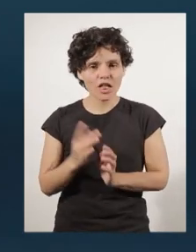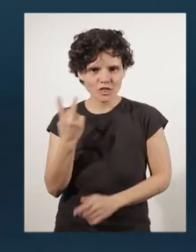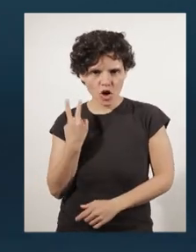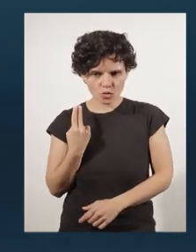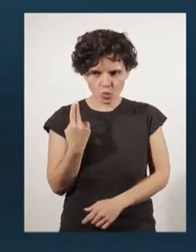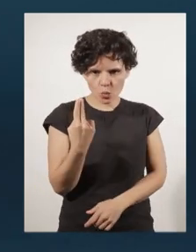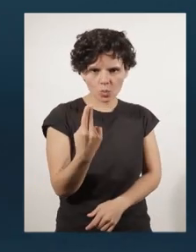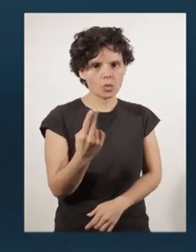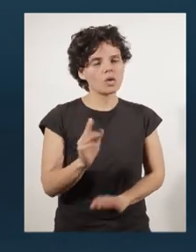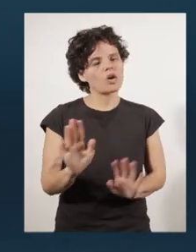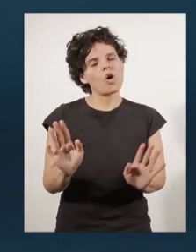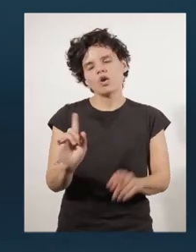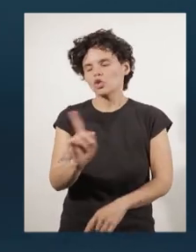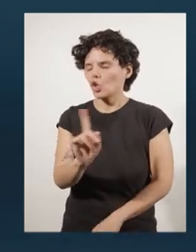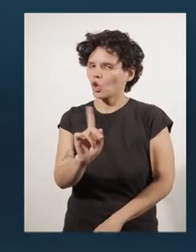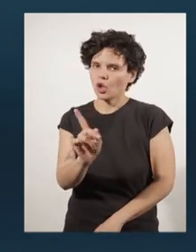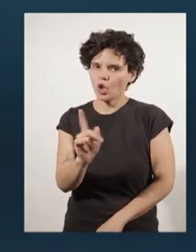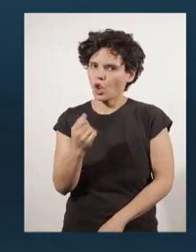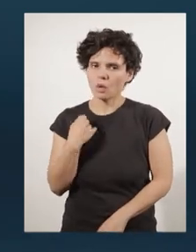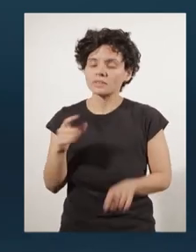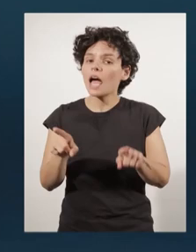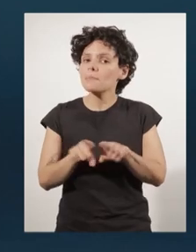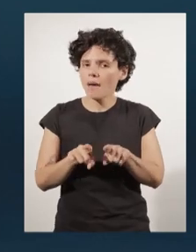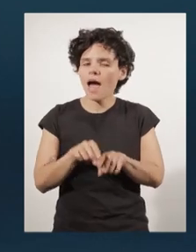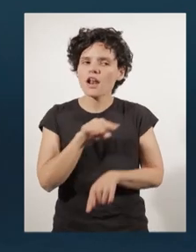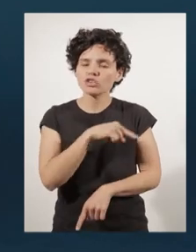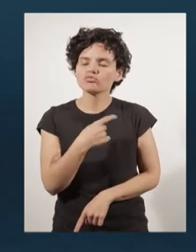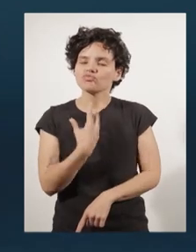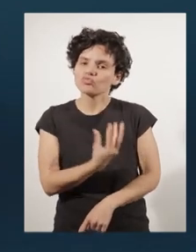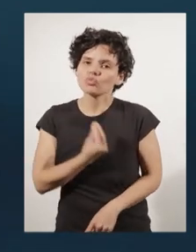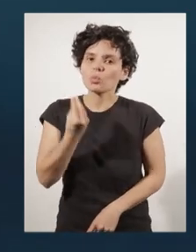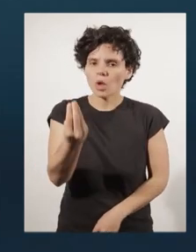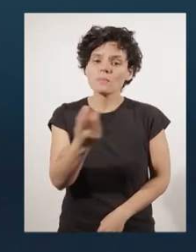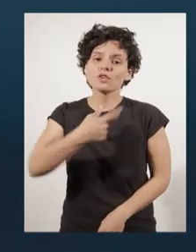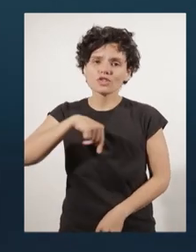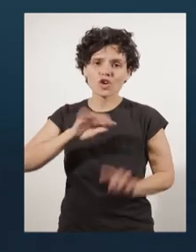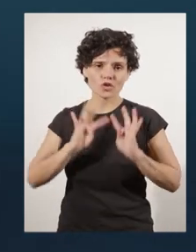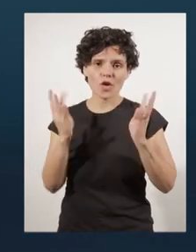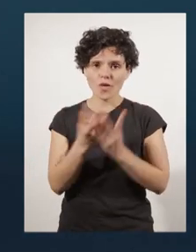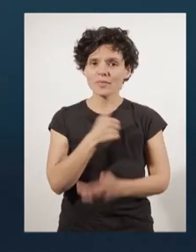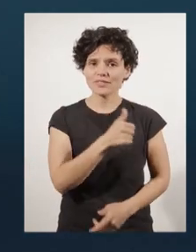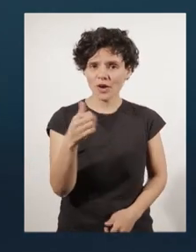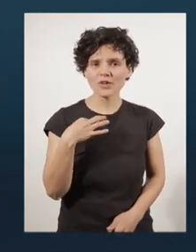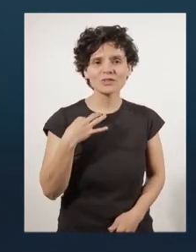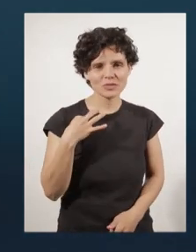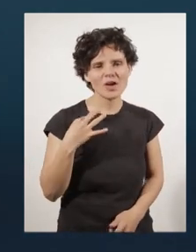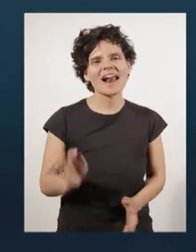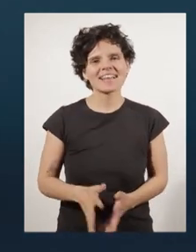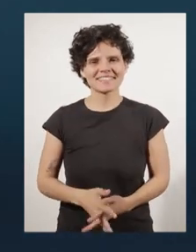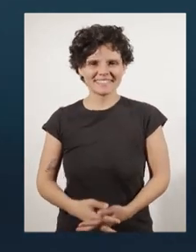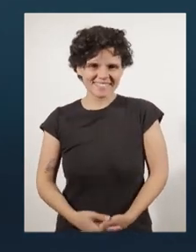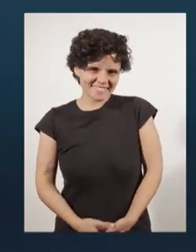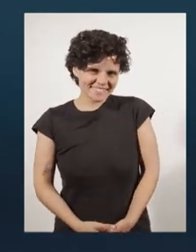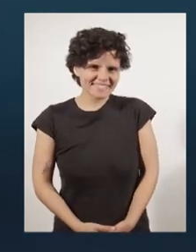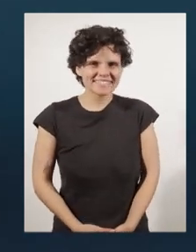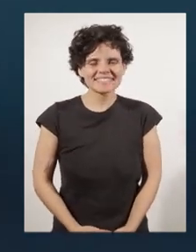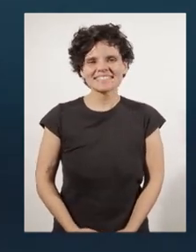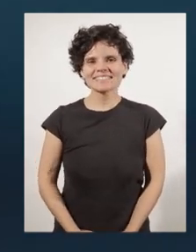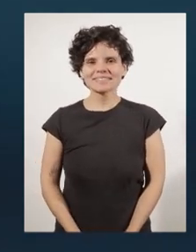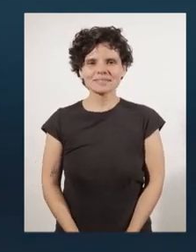Solito los dos. No, no, no, no. Yo voy con mis hermanas, porque nosotras somos convención constitucional.